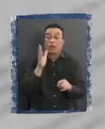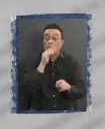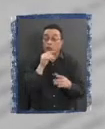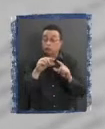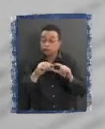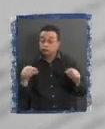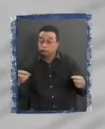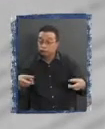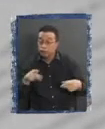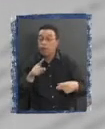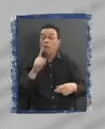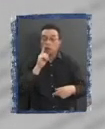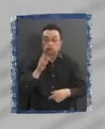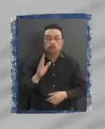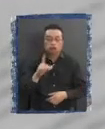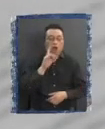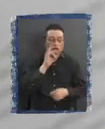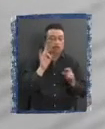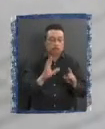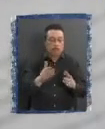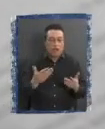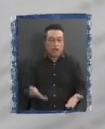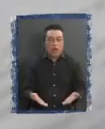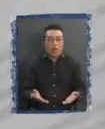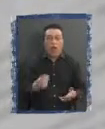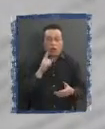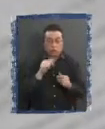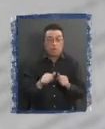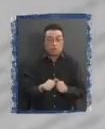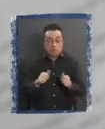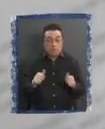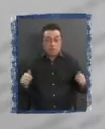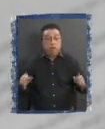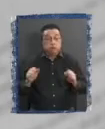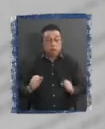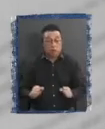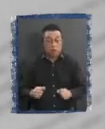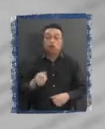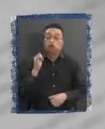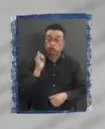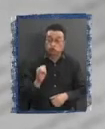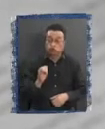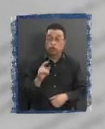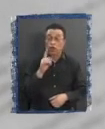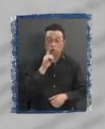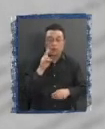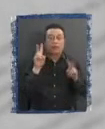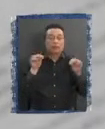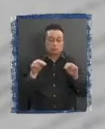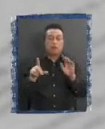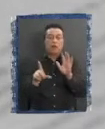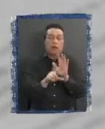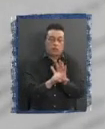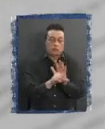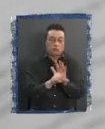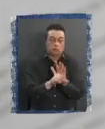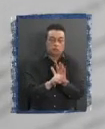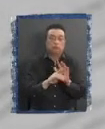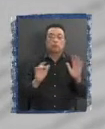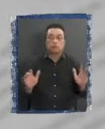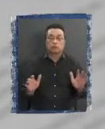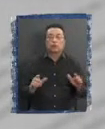Van a seguir siendo Los que ya son Aunque se podrían ampliar Parece Así es De hecho Pero es una materia De la ley Pero bueno Las dos